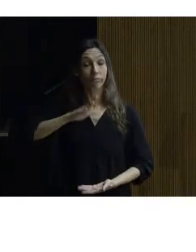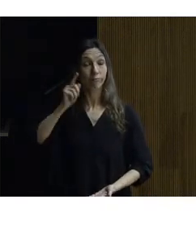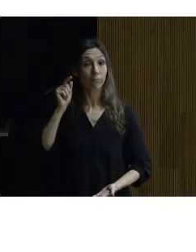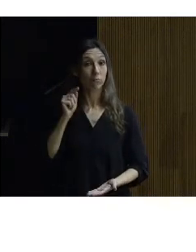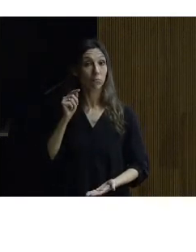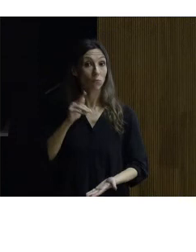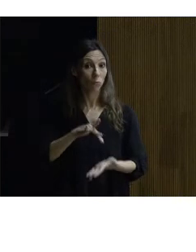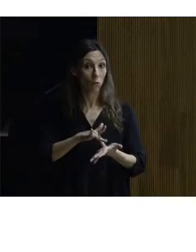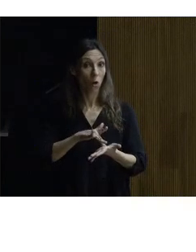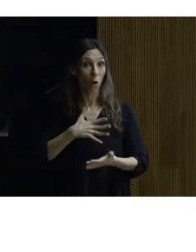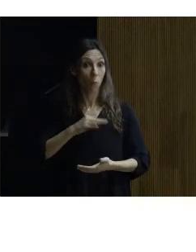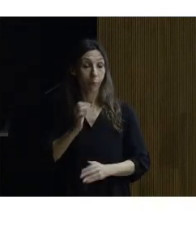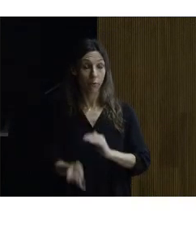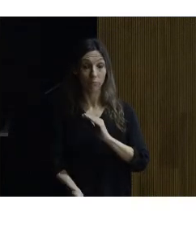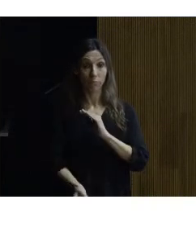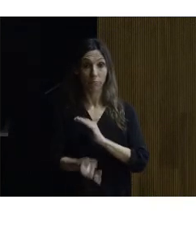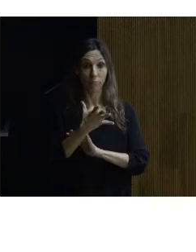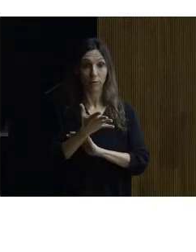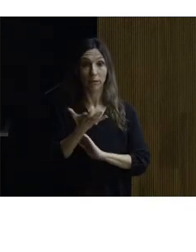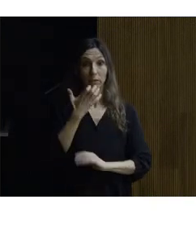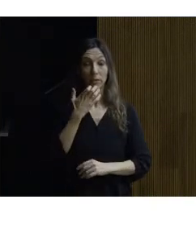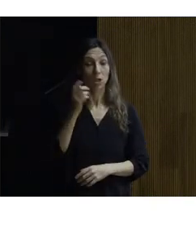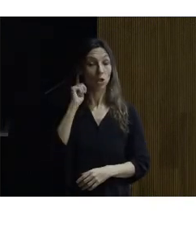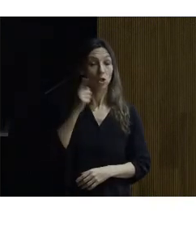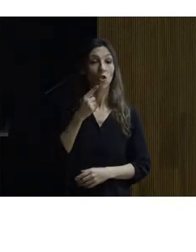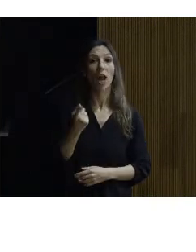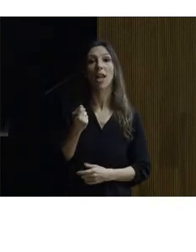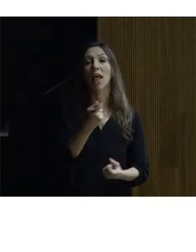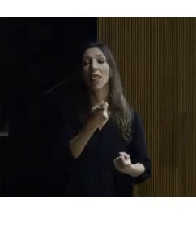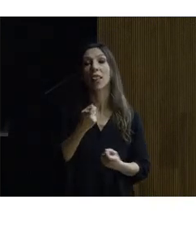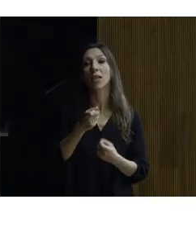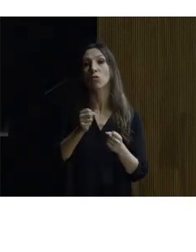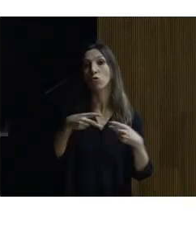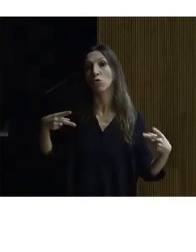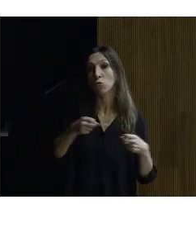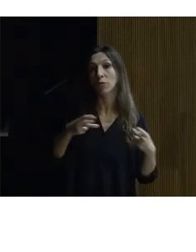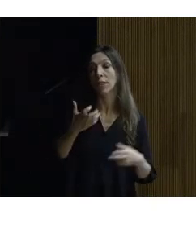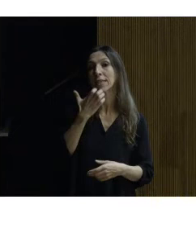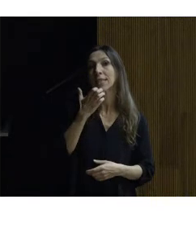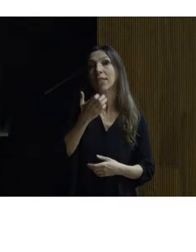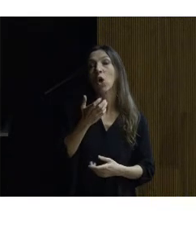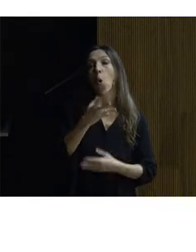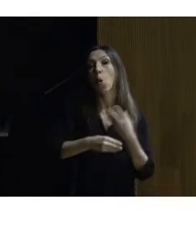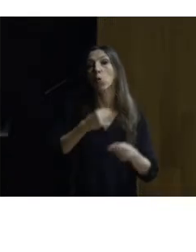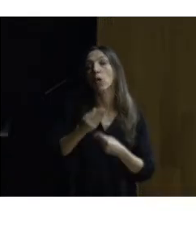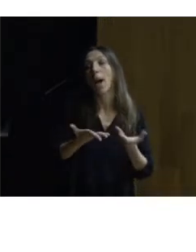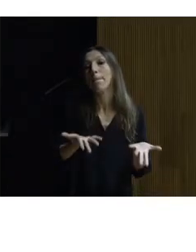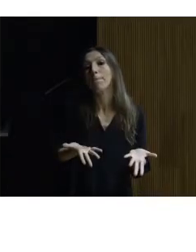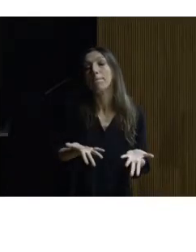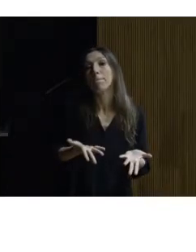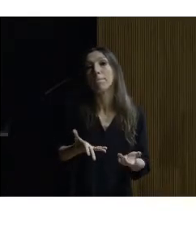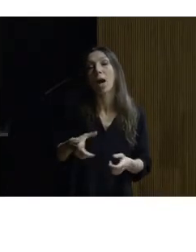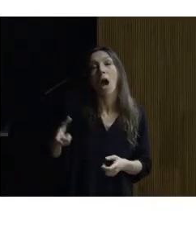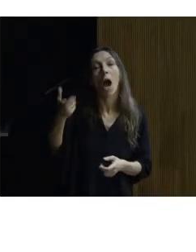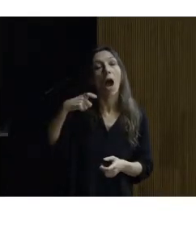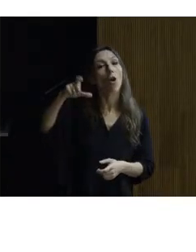encontrarse con que van a necesitar si son sordas la subtitulación y si son personas usuarias de prótesis bien un audífono